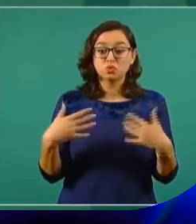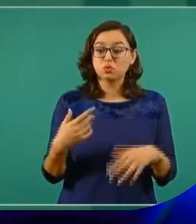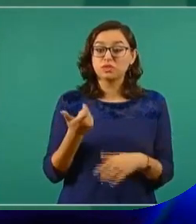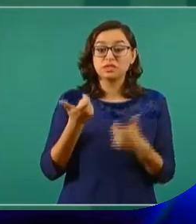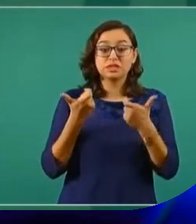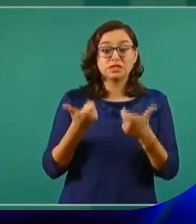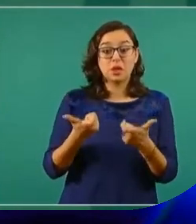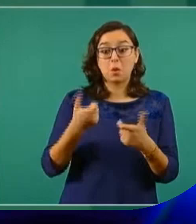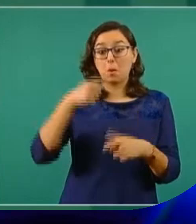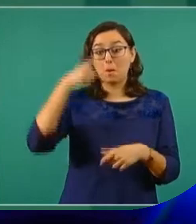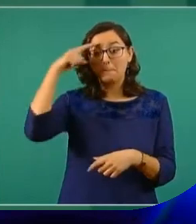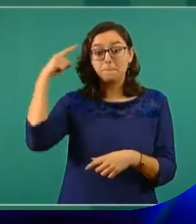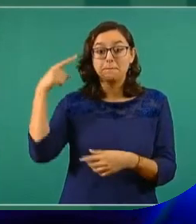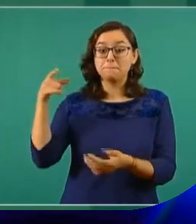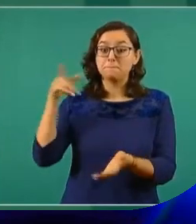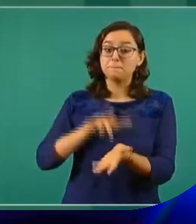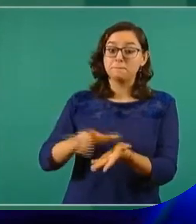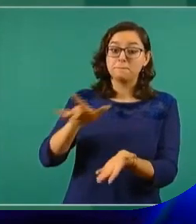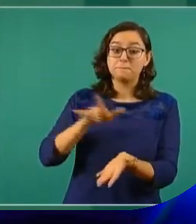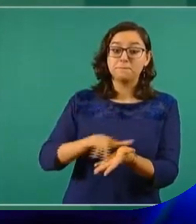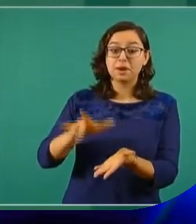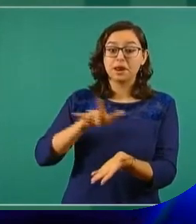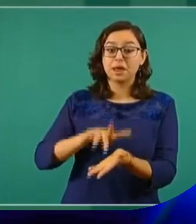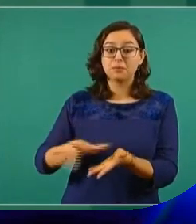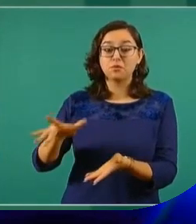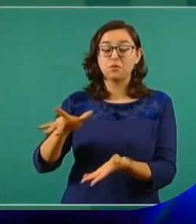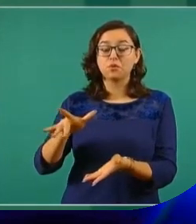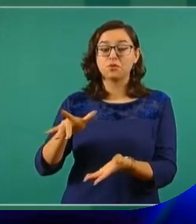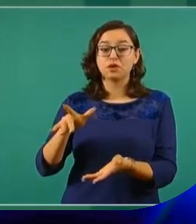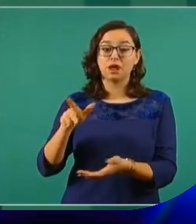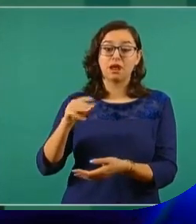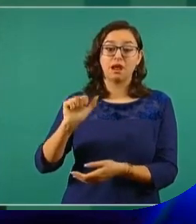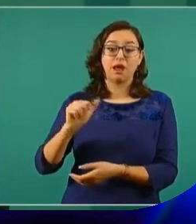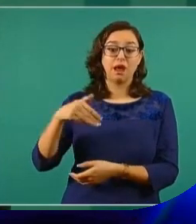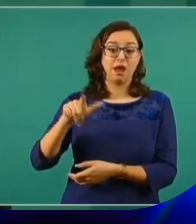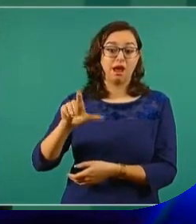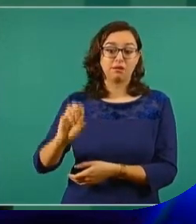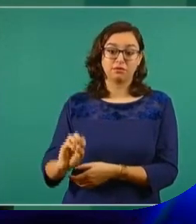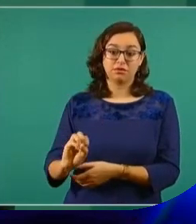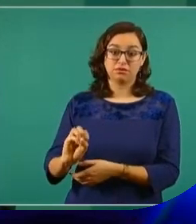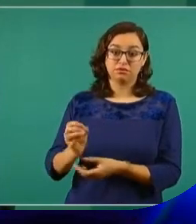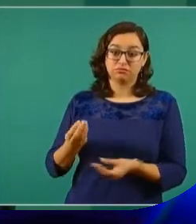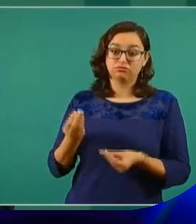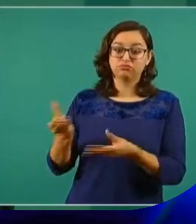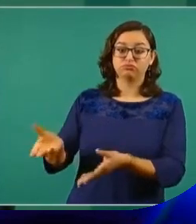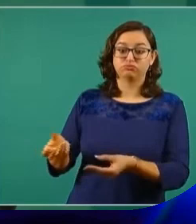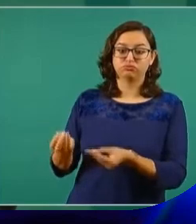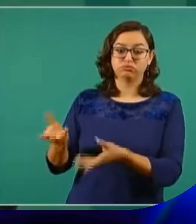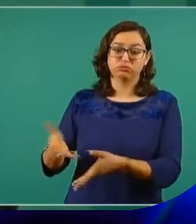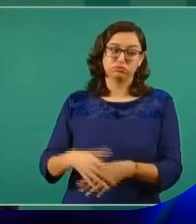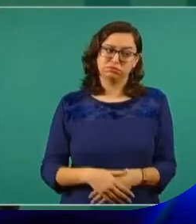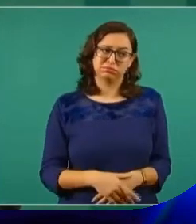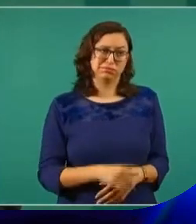campaña, dinero político, dinero para mí, cosa que no es cierta.